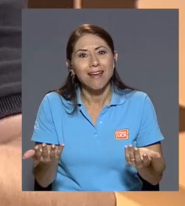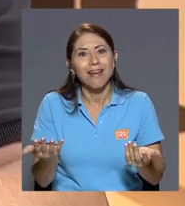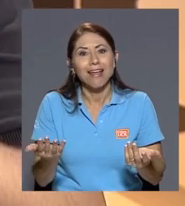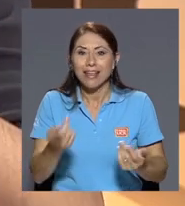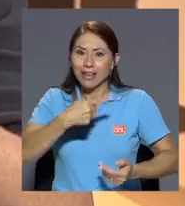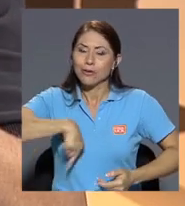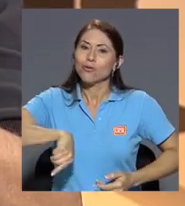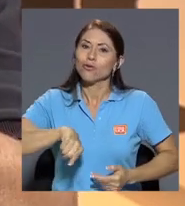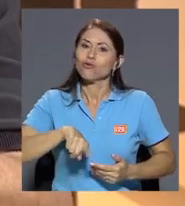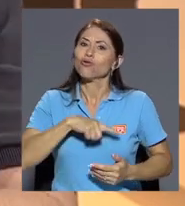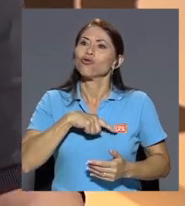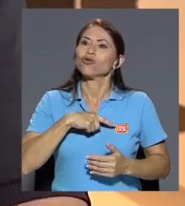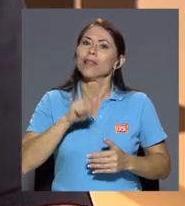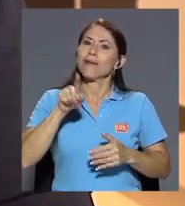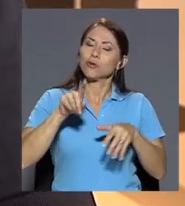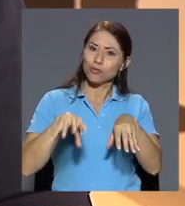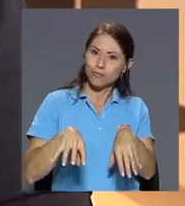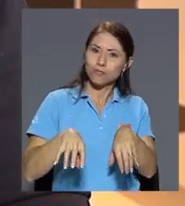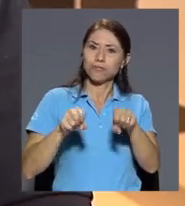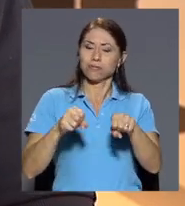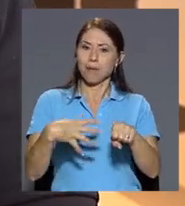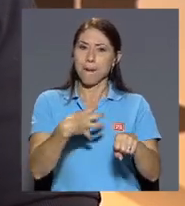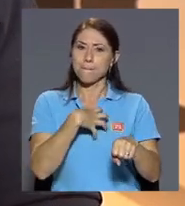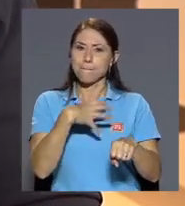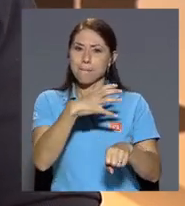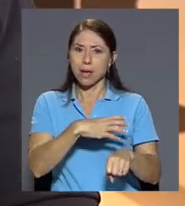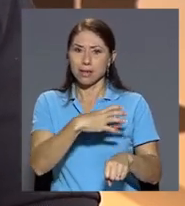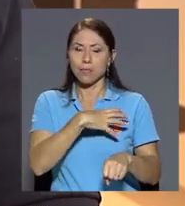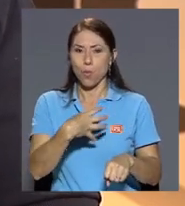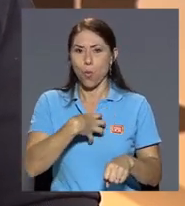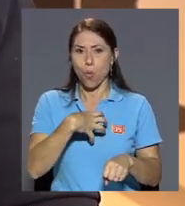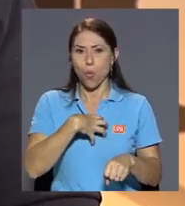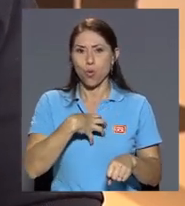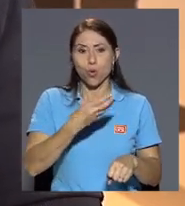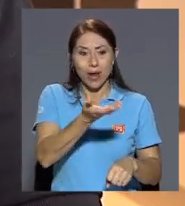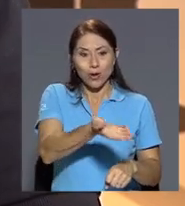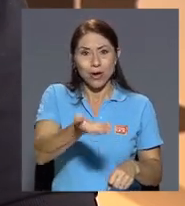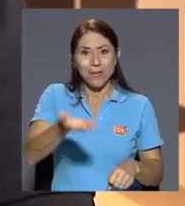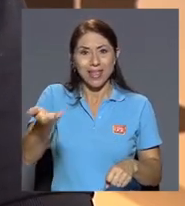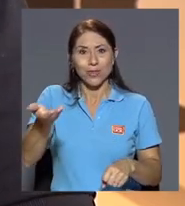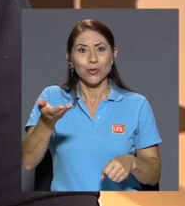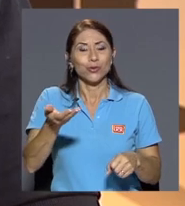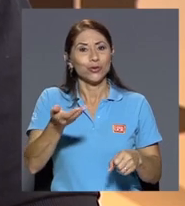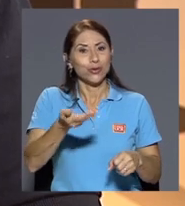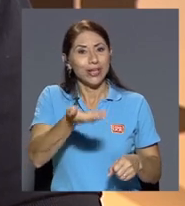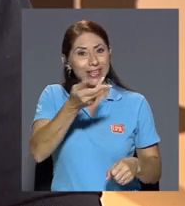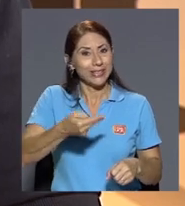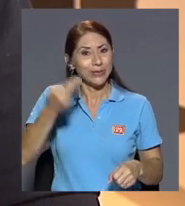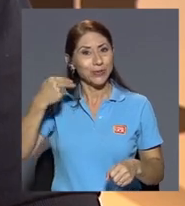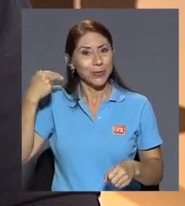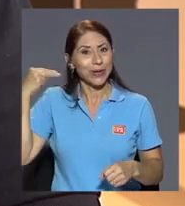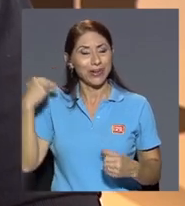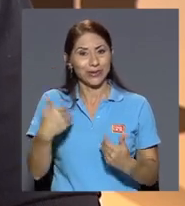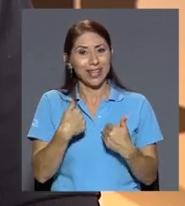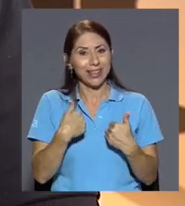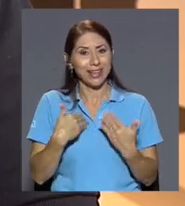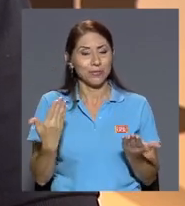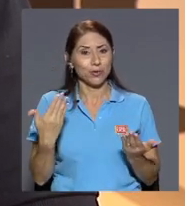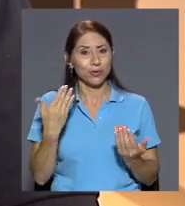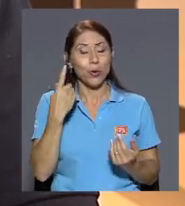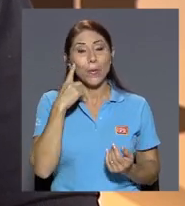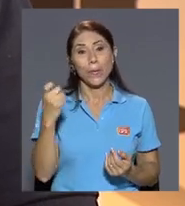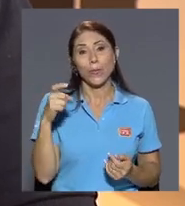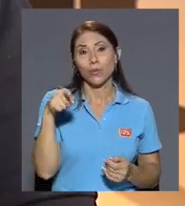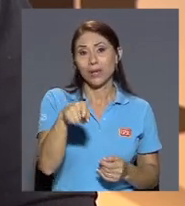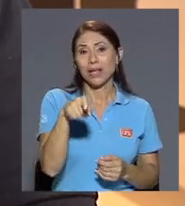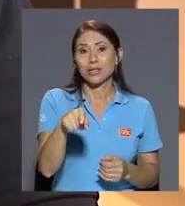afincarse en el patrimonio en digamos en esos elementos históricos que tenemos porque ese puede ser